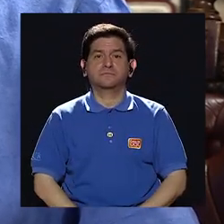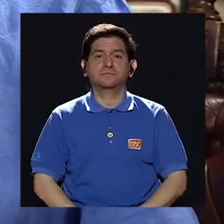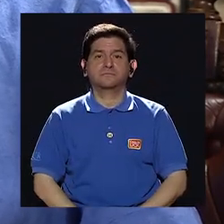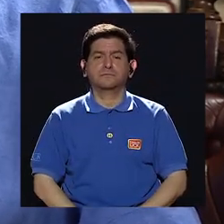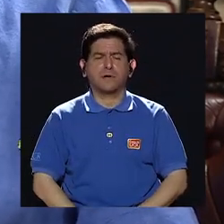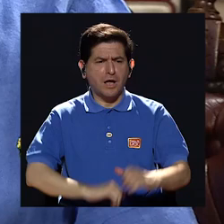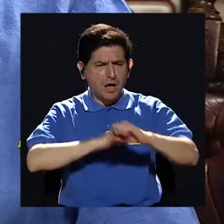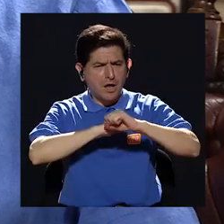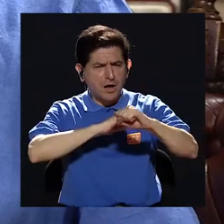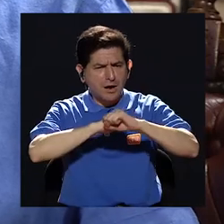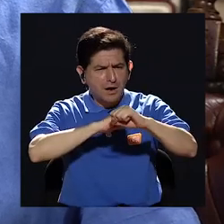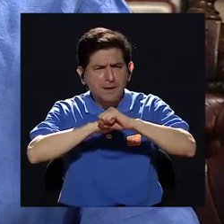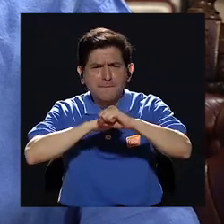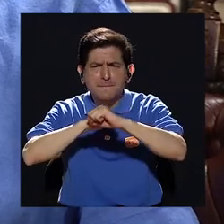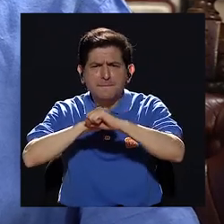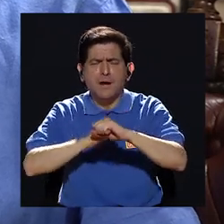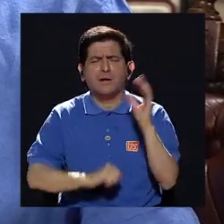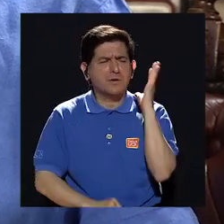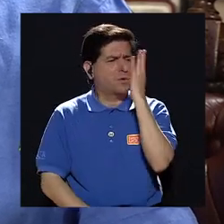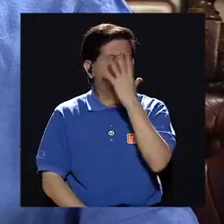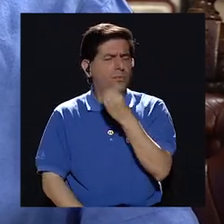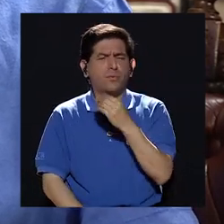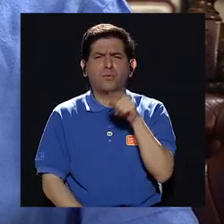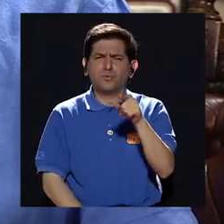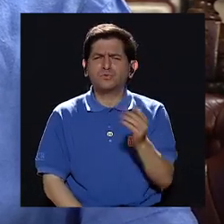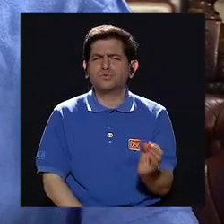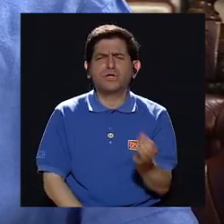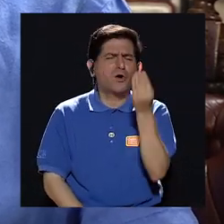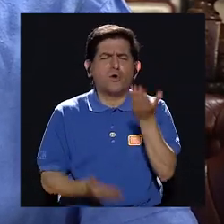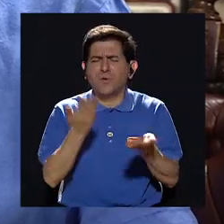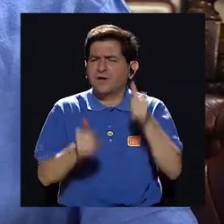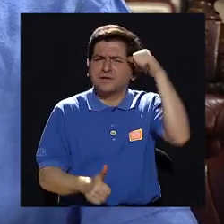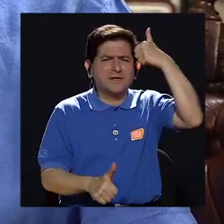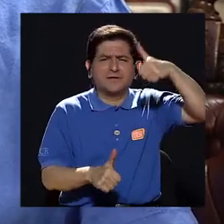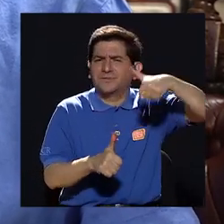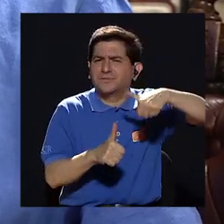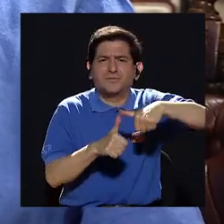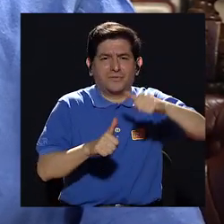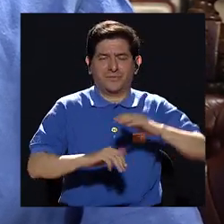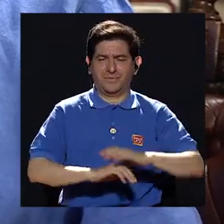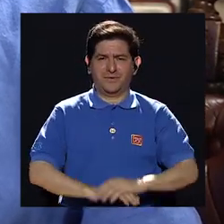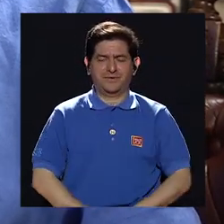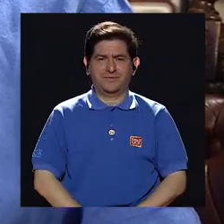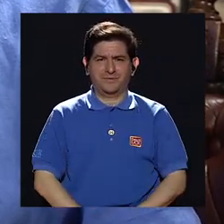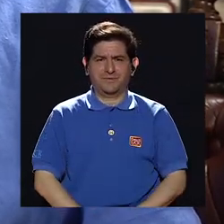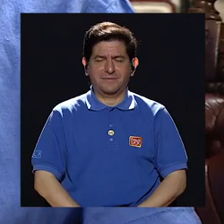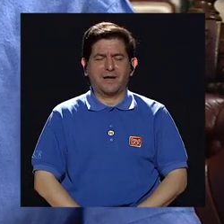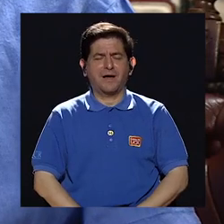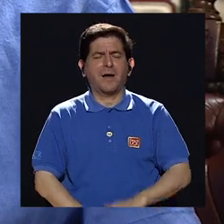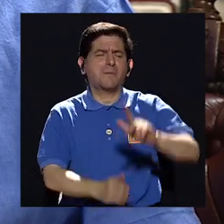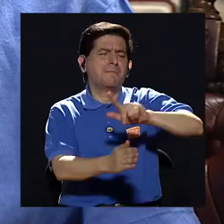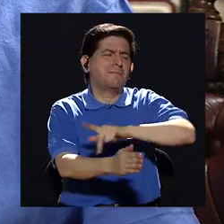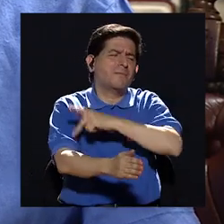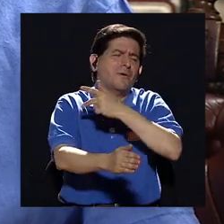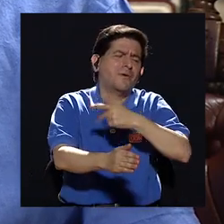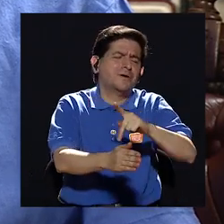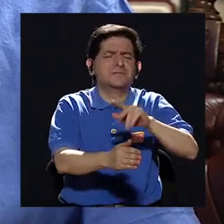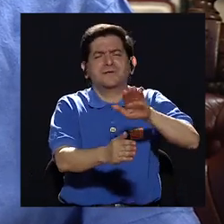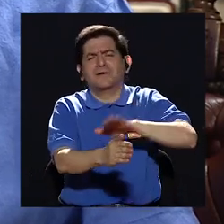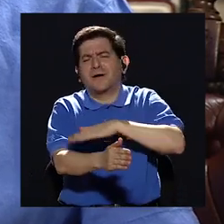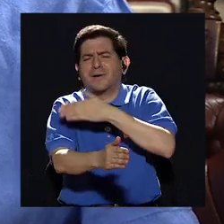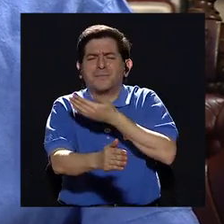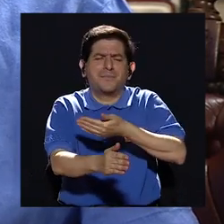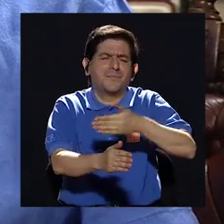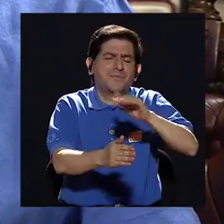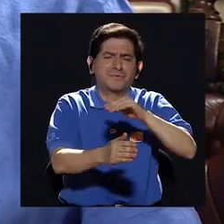Fue una campaña muy linda, que usted está muy joven y no la recuerda, porque era llena de poesía, llena